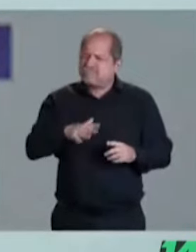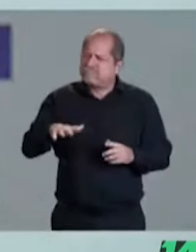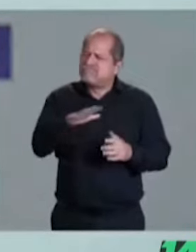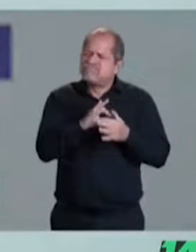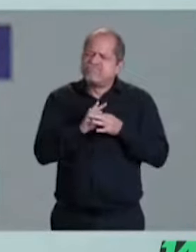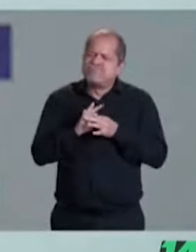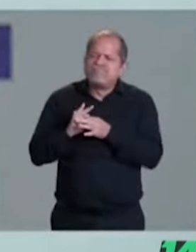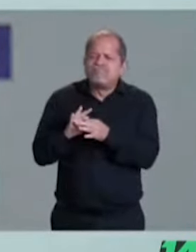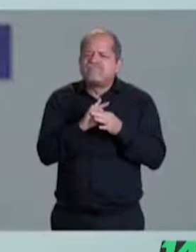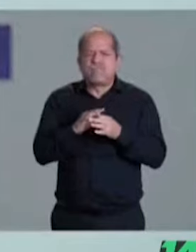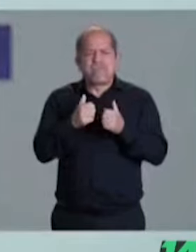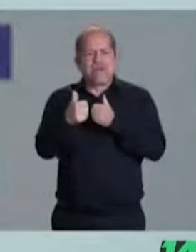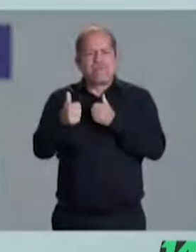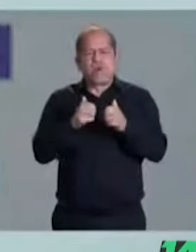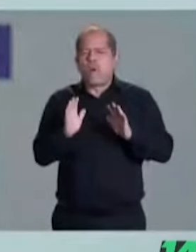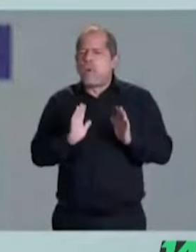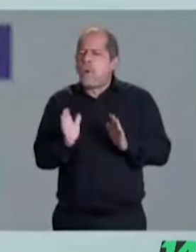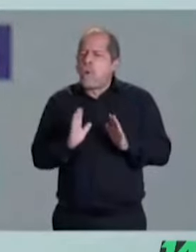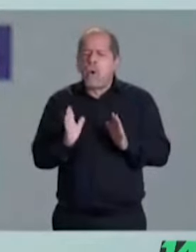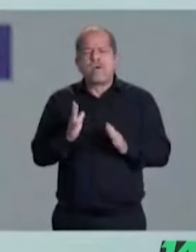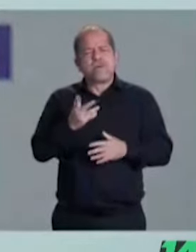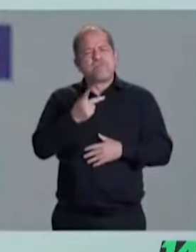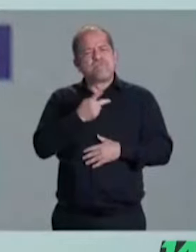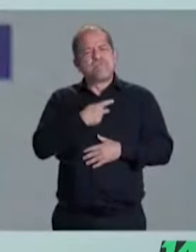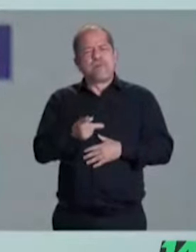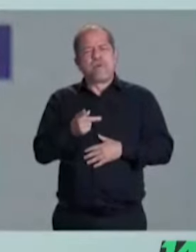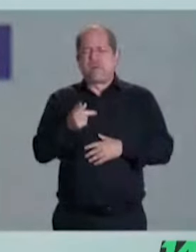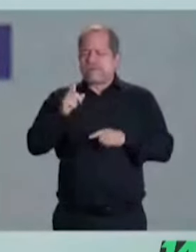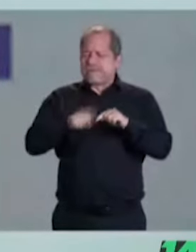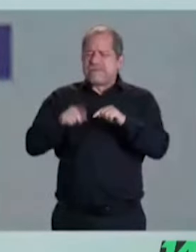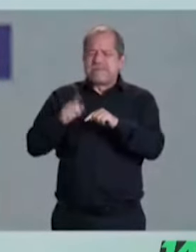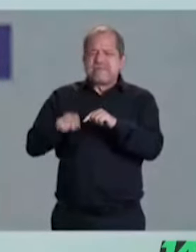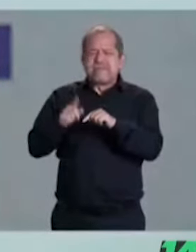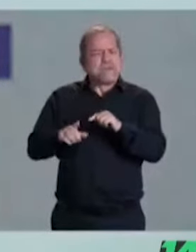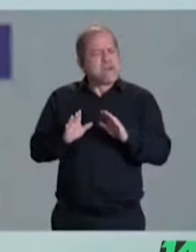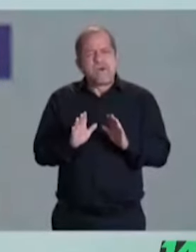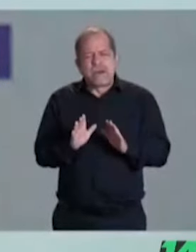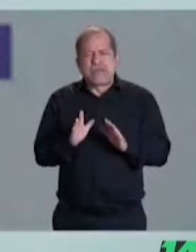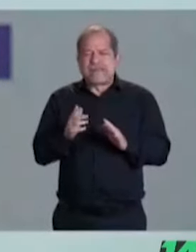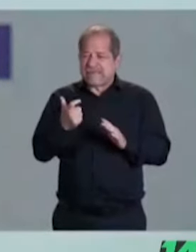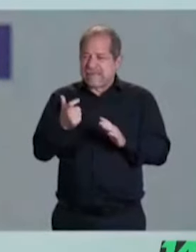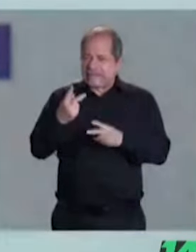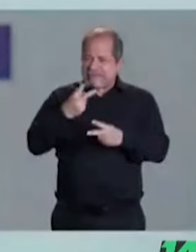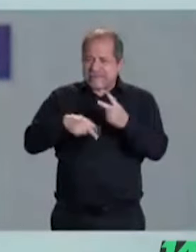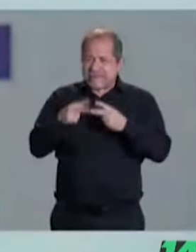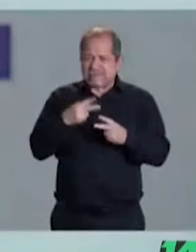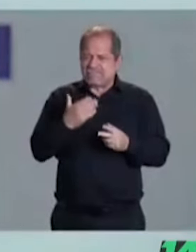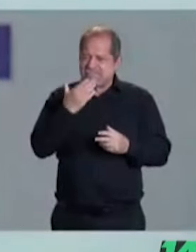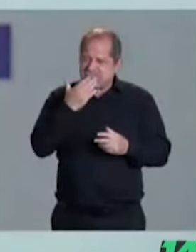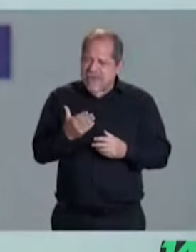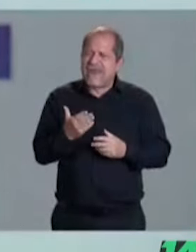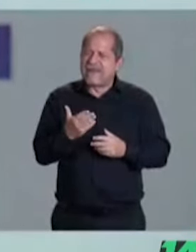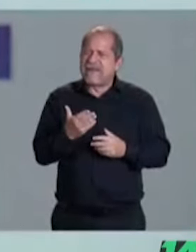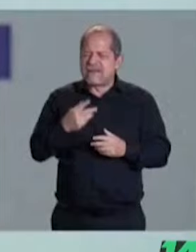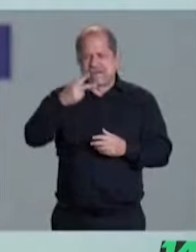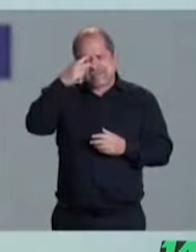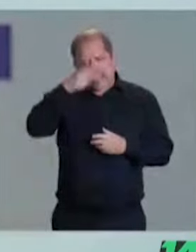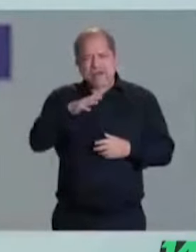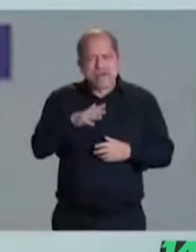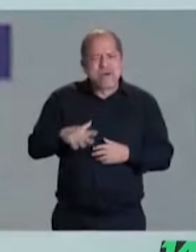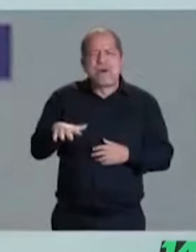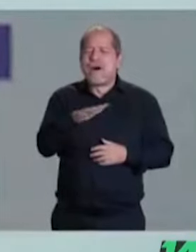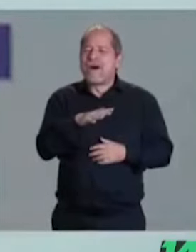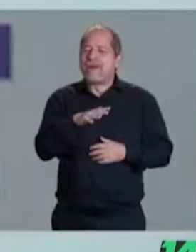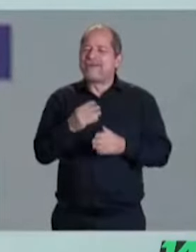que a ti y a tu familia le vaya bien. Un México de clases medias fuertes, que pueda salir a la calle sin sentir miedo.